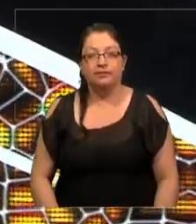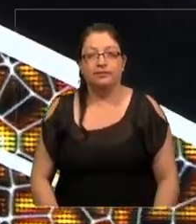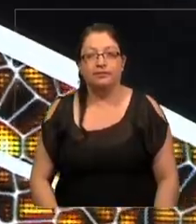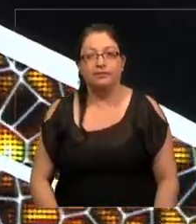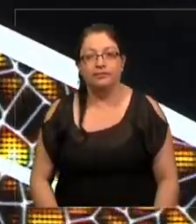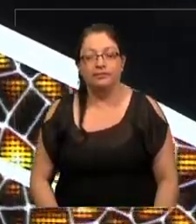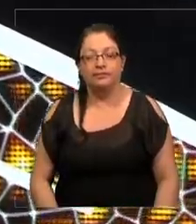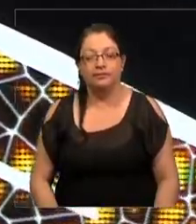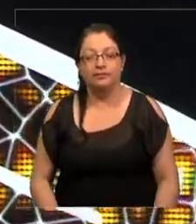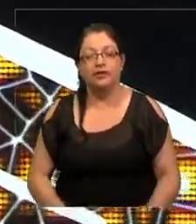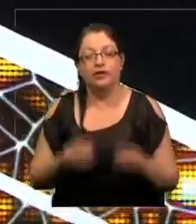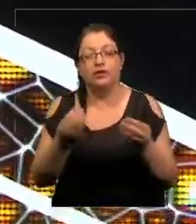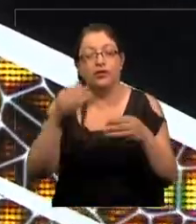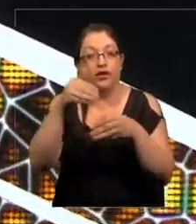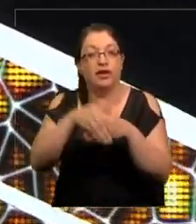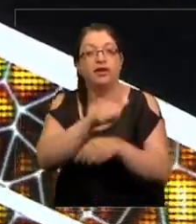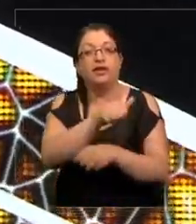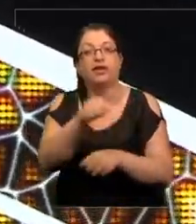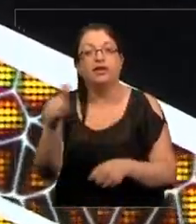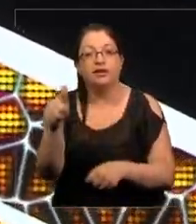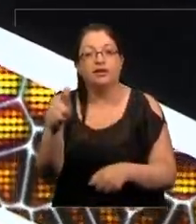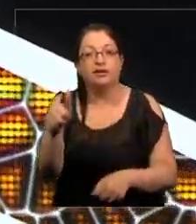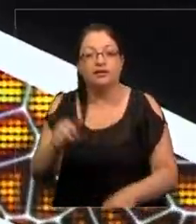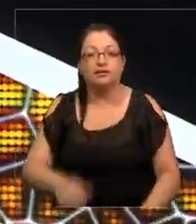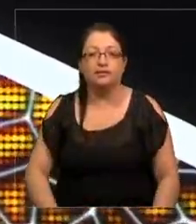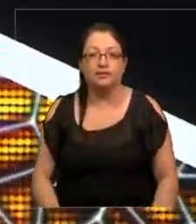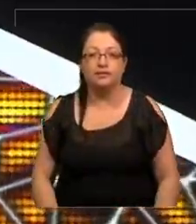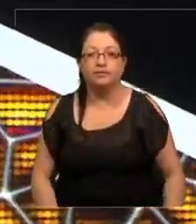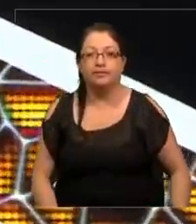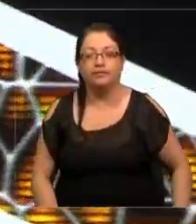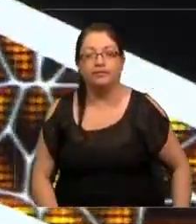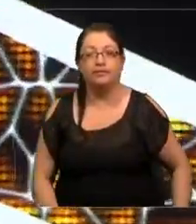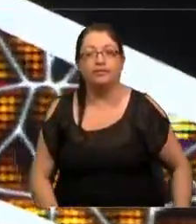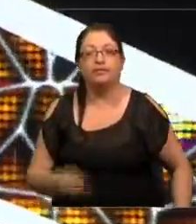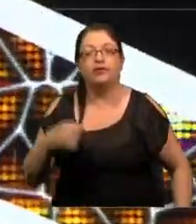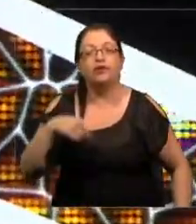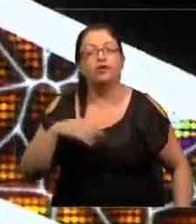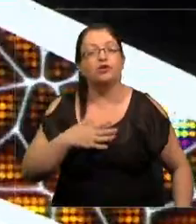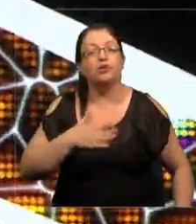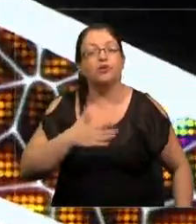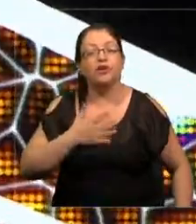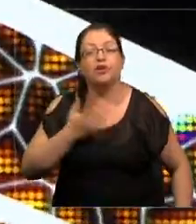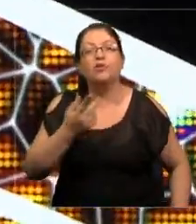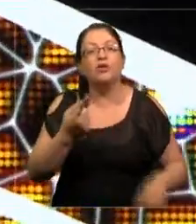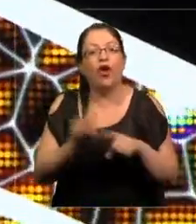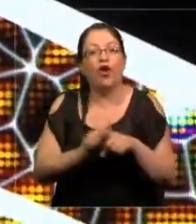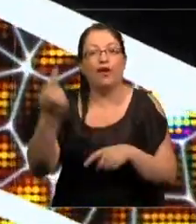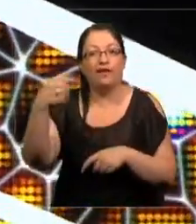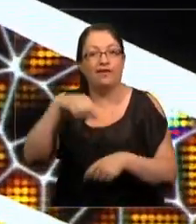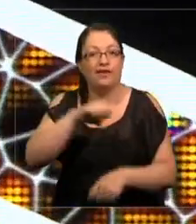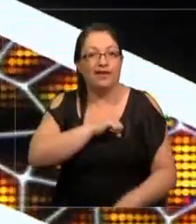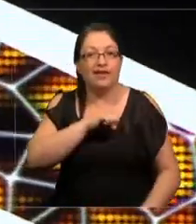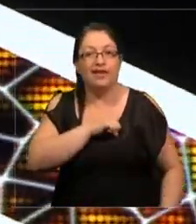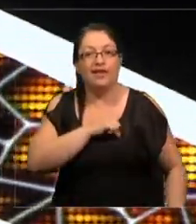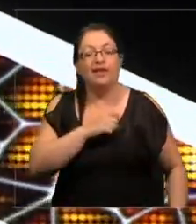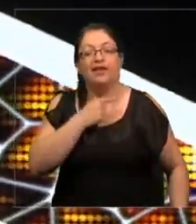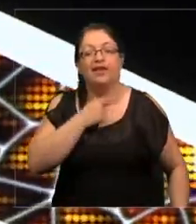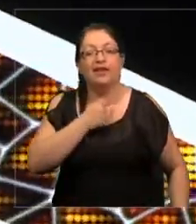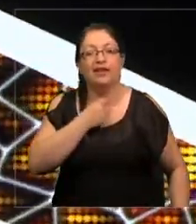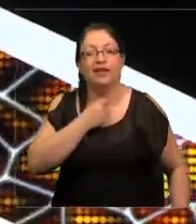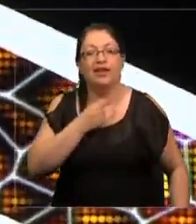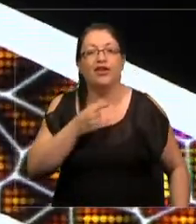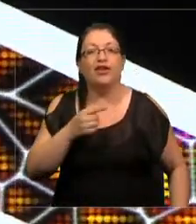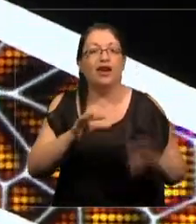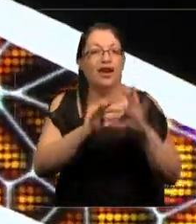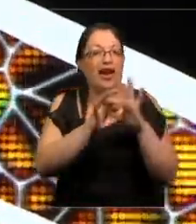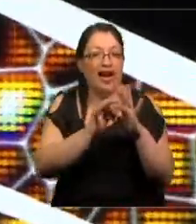Buenas tardes a todos y a la felicidad de de vuelta aquí en Santiago. Quisiera agradecer a los